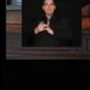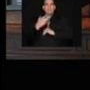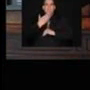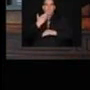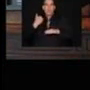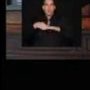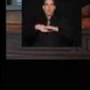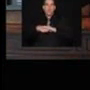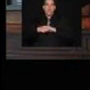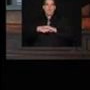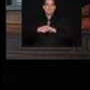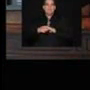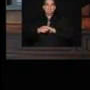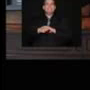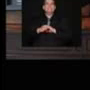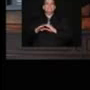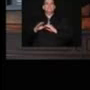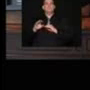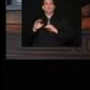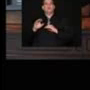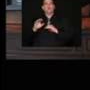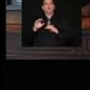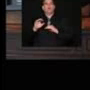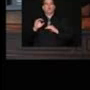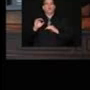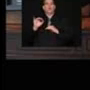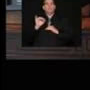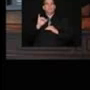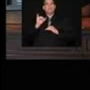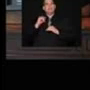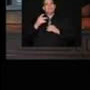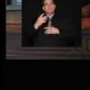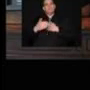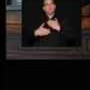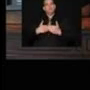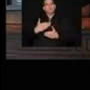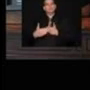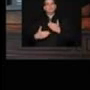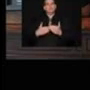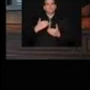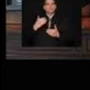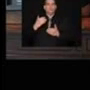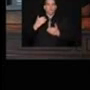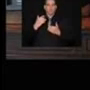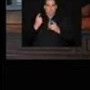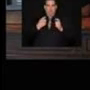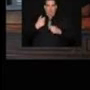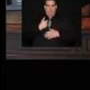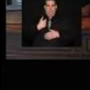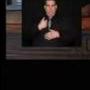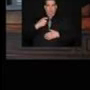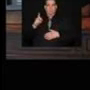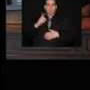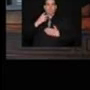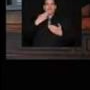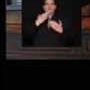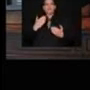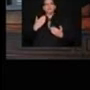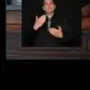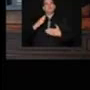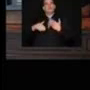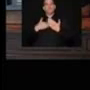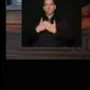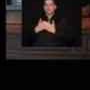Aprobar el presupuesto ha sido también un ejercicio de gobernanza democrática. Agradezco la colaboración de todos. Las